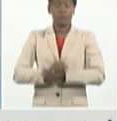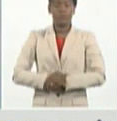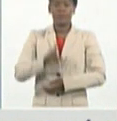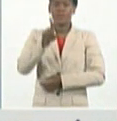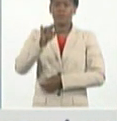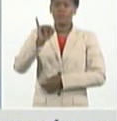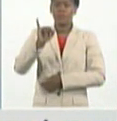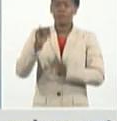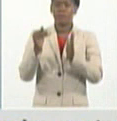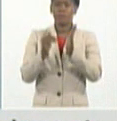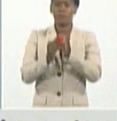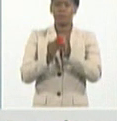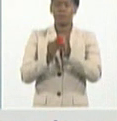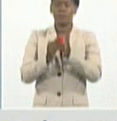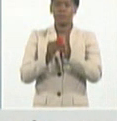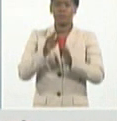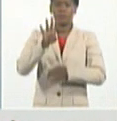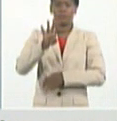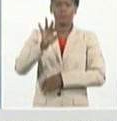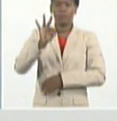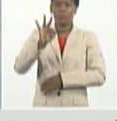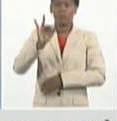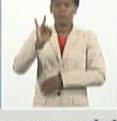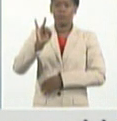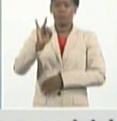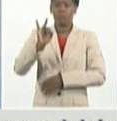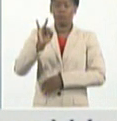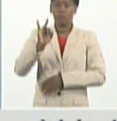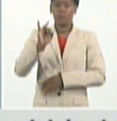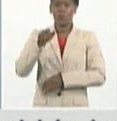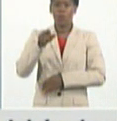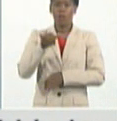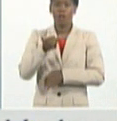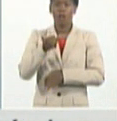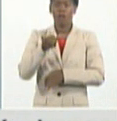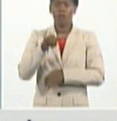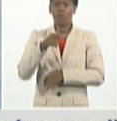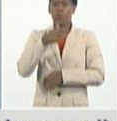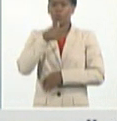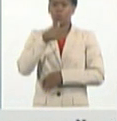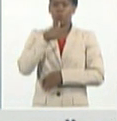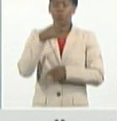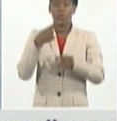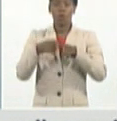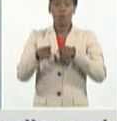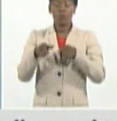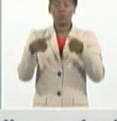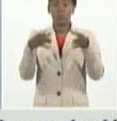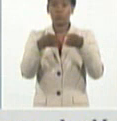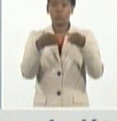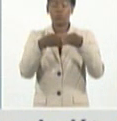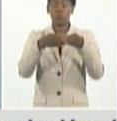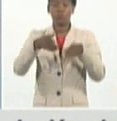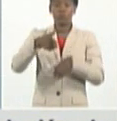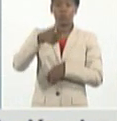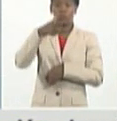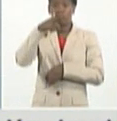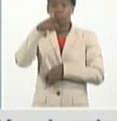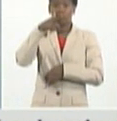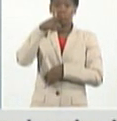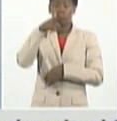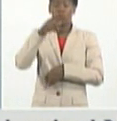.487 sospechosos, en vigilancia 8.821,